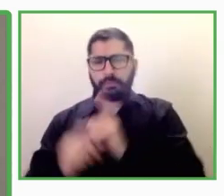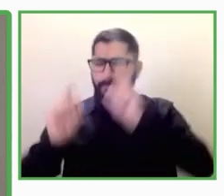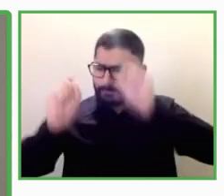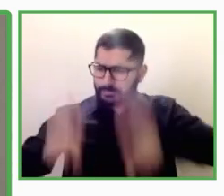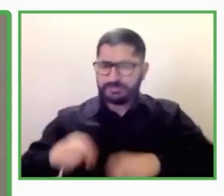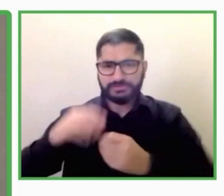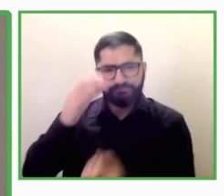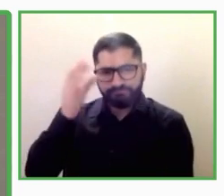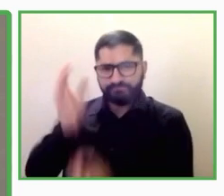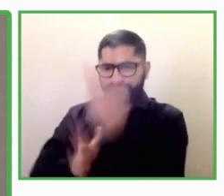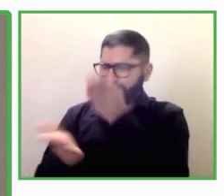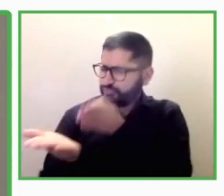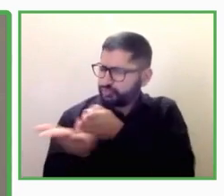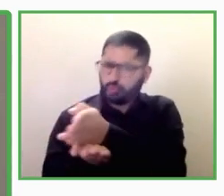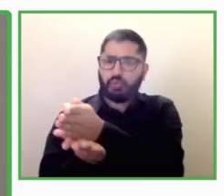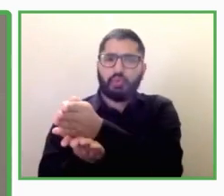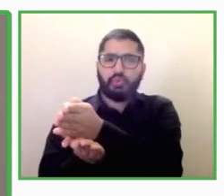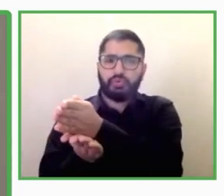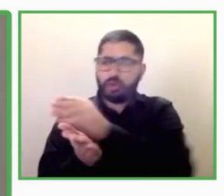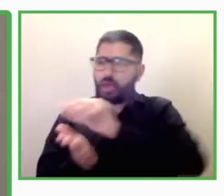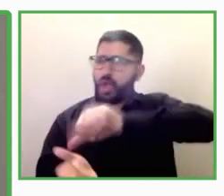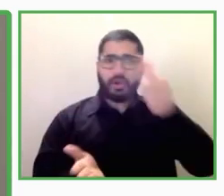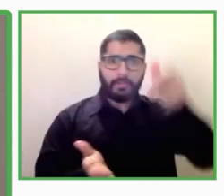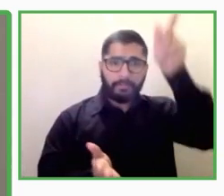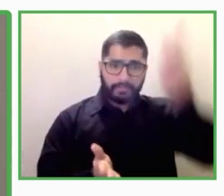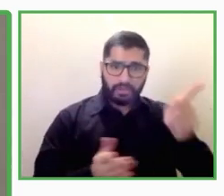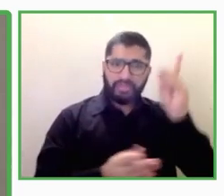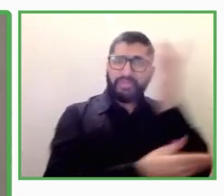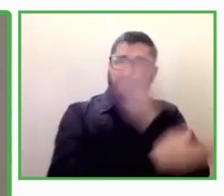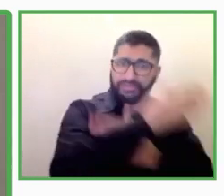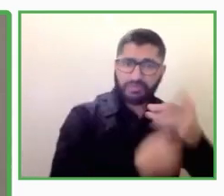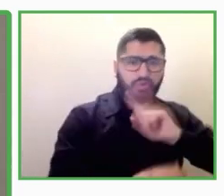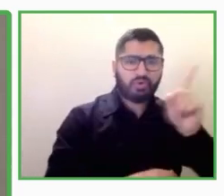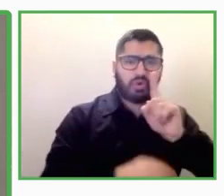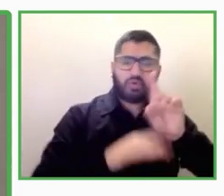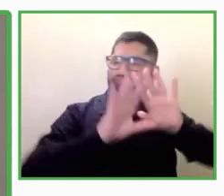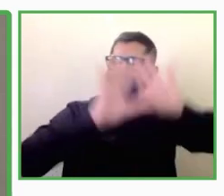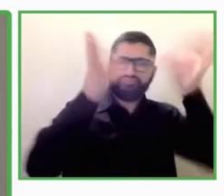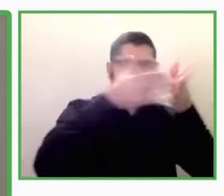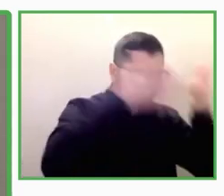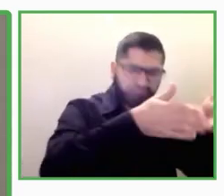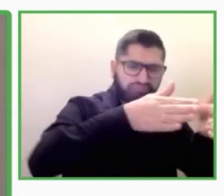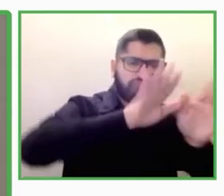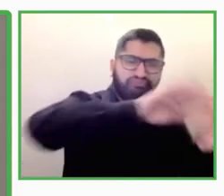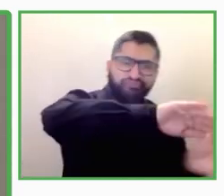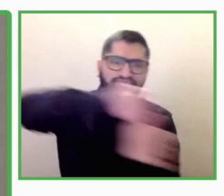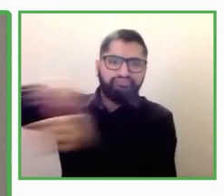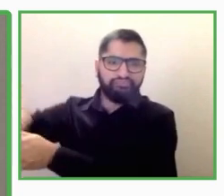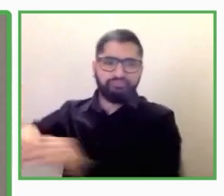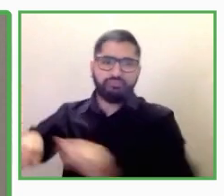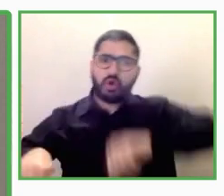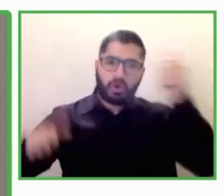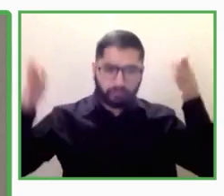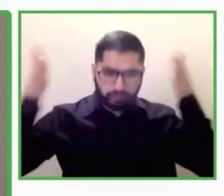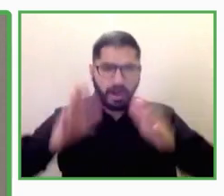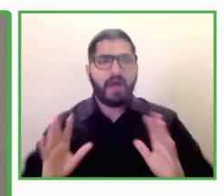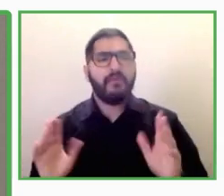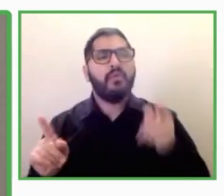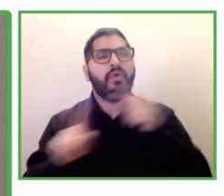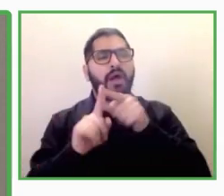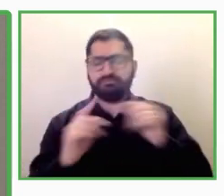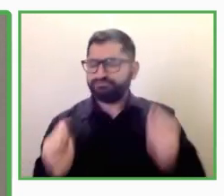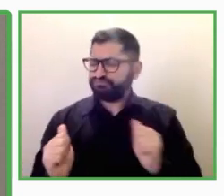estructurado que permita valorar cómo las personas con discapacidad pueden entrar en el mercado de trabajo a través de su capacidad